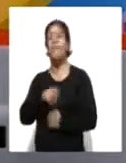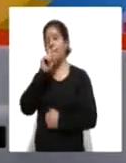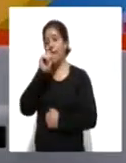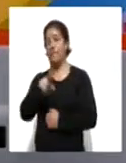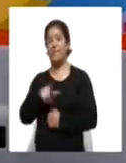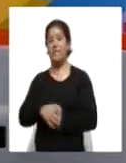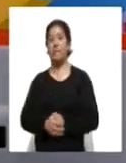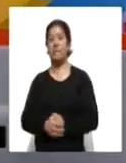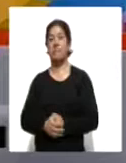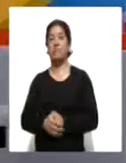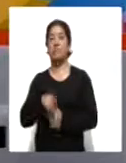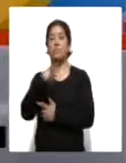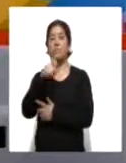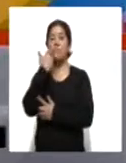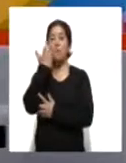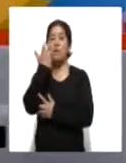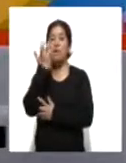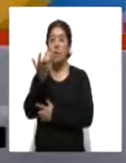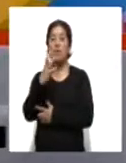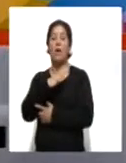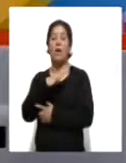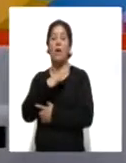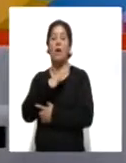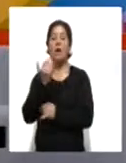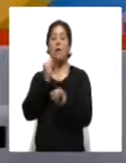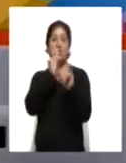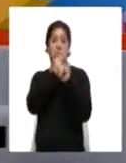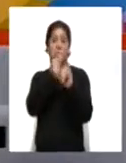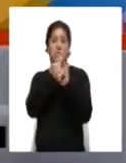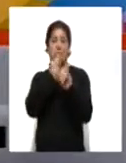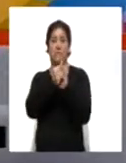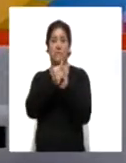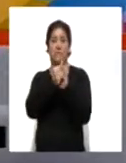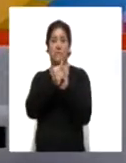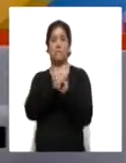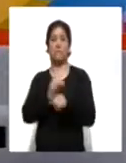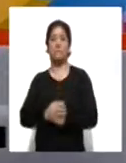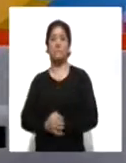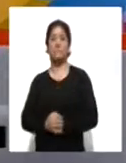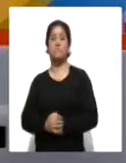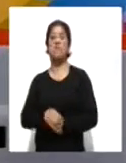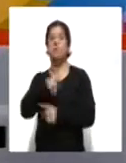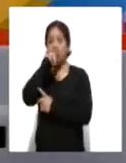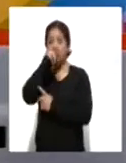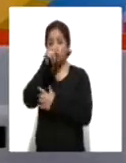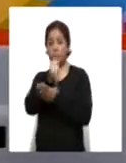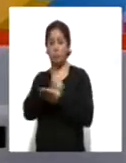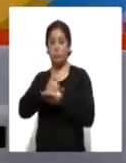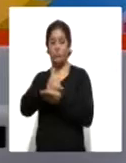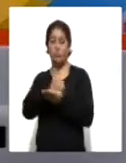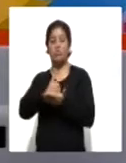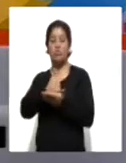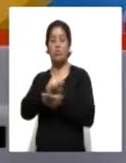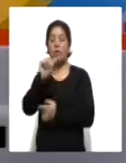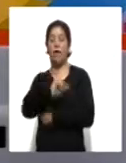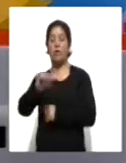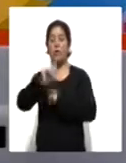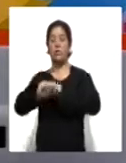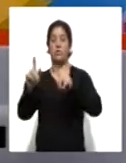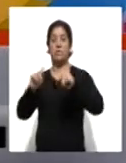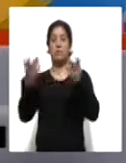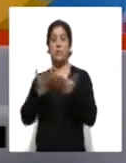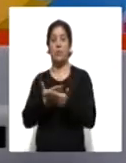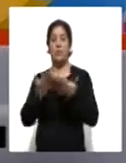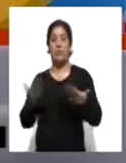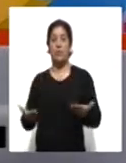así si usted lo prefiere nos puede seguir a través de nuestras plataformas digitales. En Twitter nos encuentra como arroba Tlaxcala ahora,